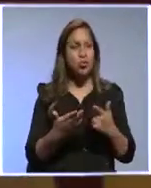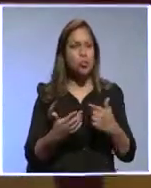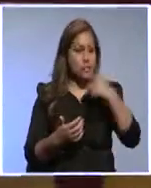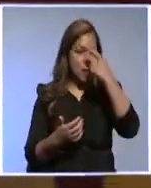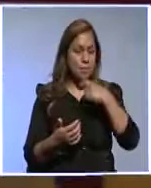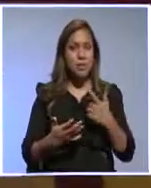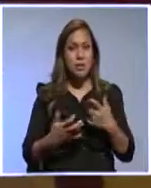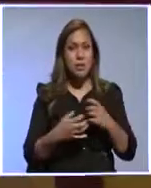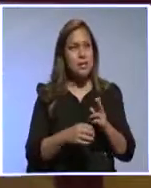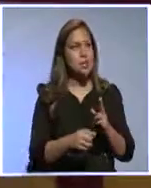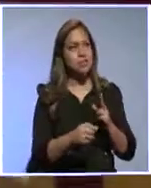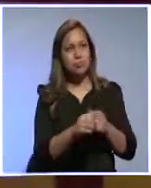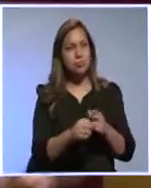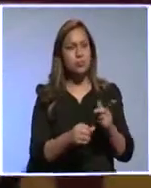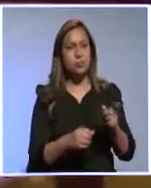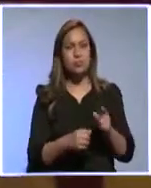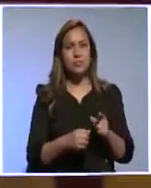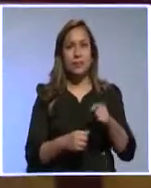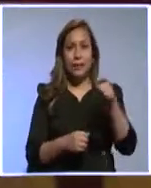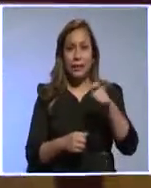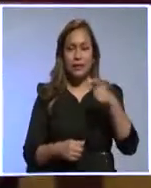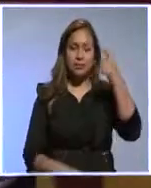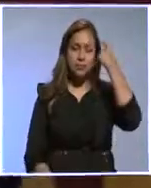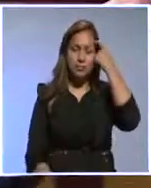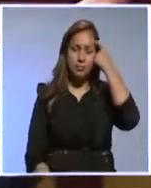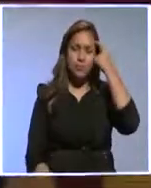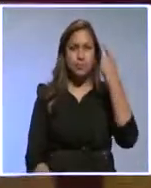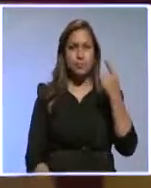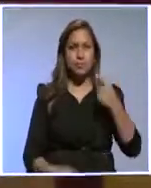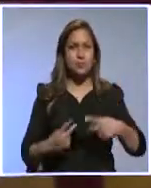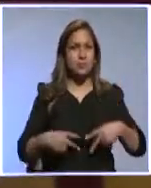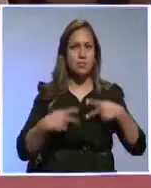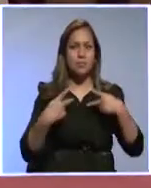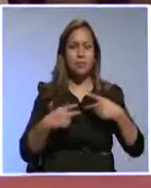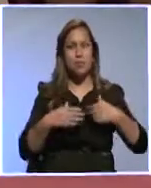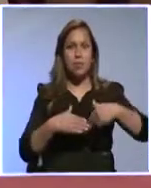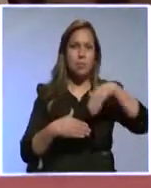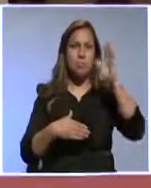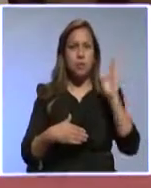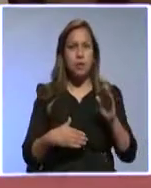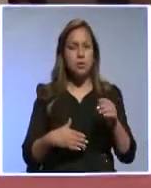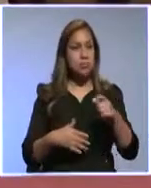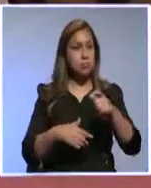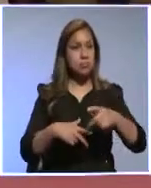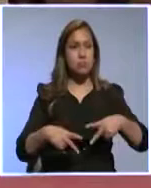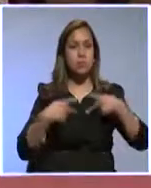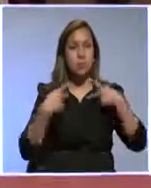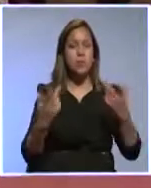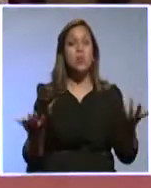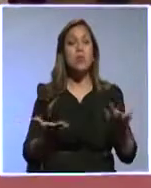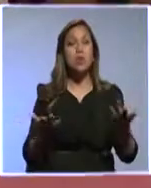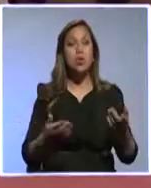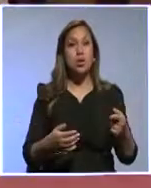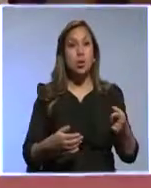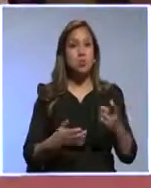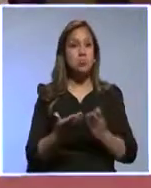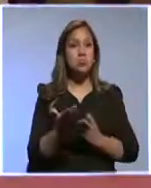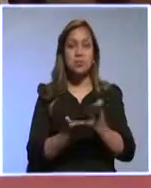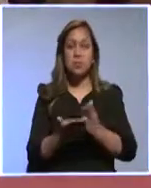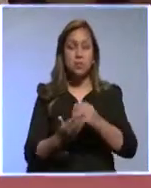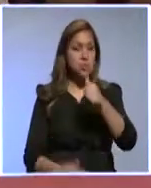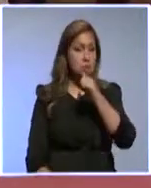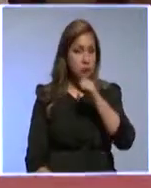que tenemos que cambiar nosotros. Nosotros que vivimos, la mayor parte de nuestra población todavía no tiene servicios de agua,